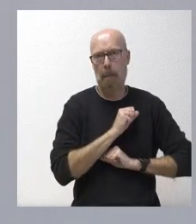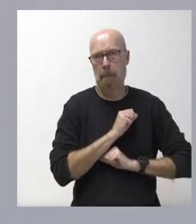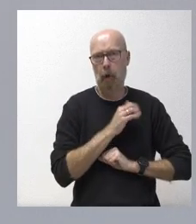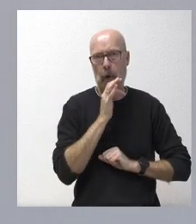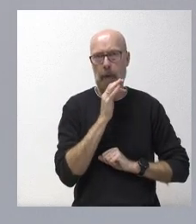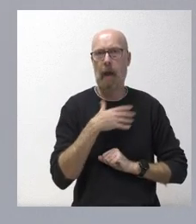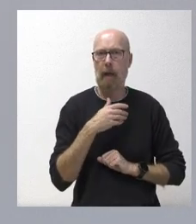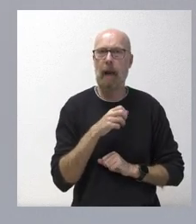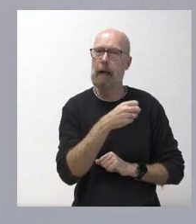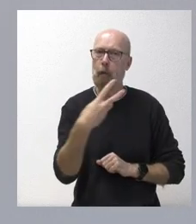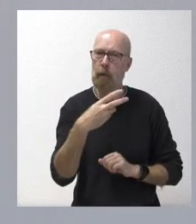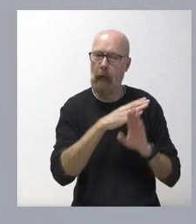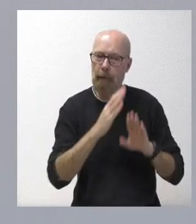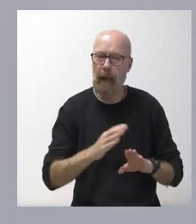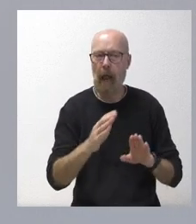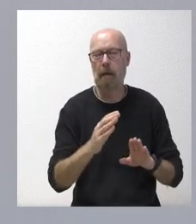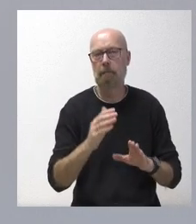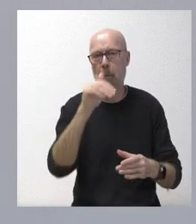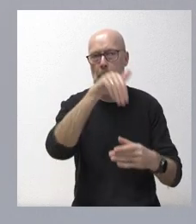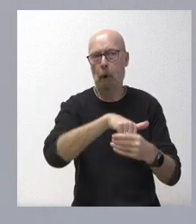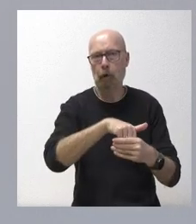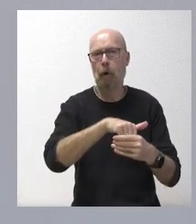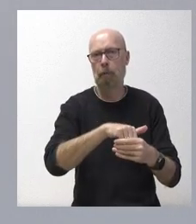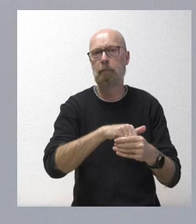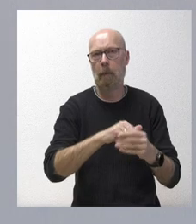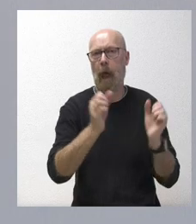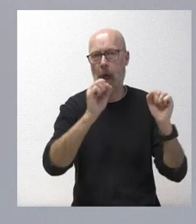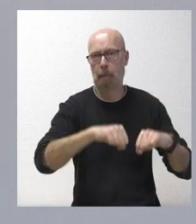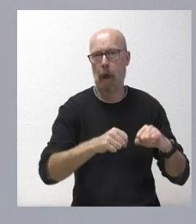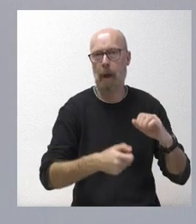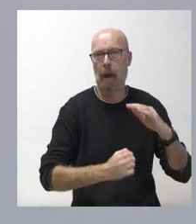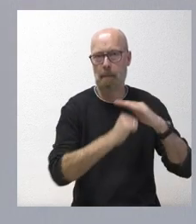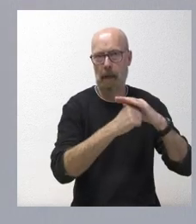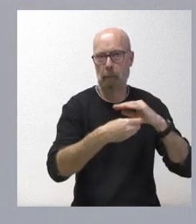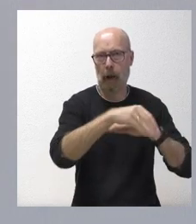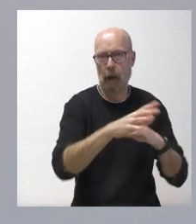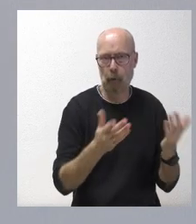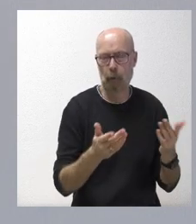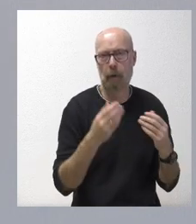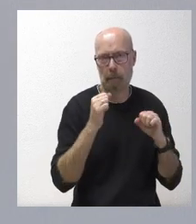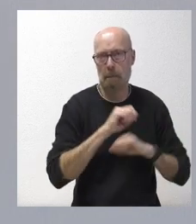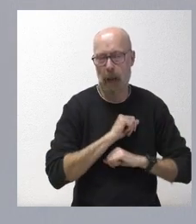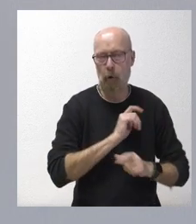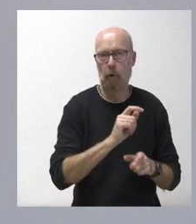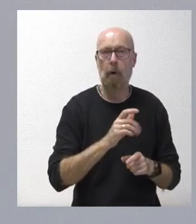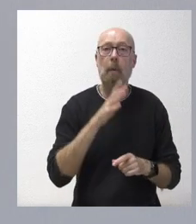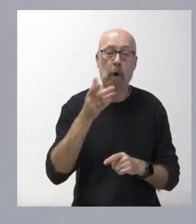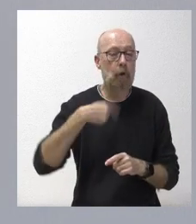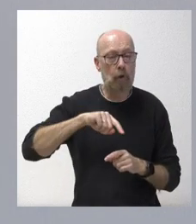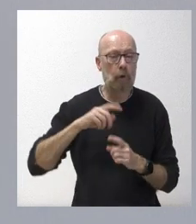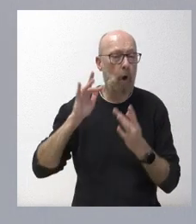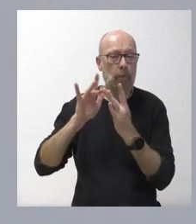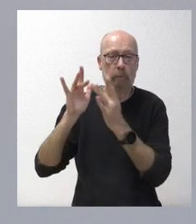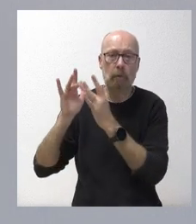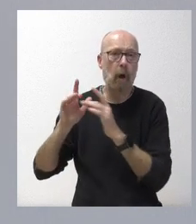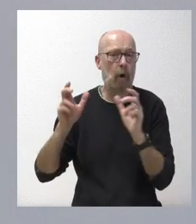resultado final de la votación sea favorable al techo de gasto y, por tanto, tendremos las reuniones y los contactos que sean precisos con aquellos